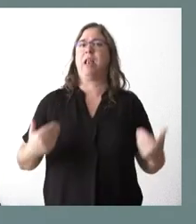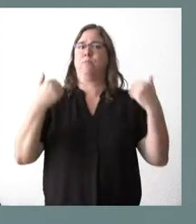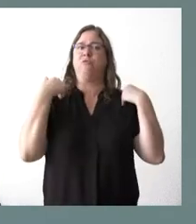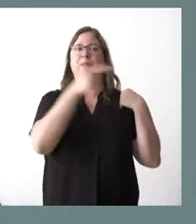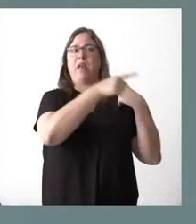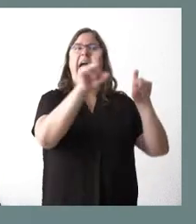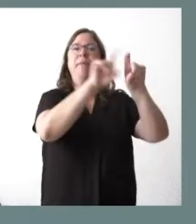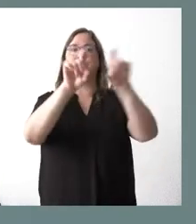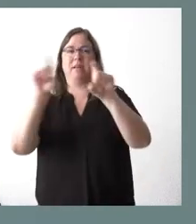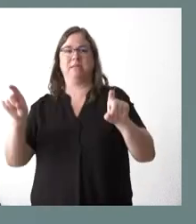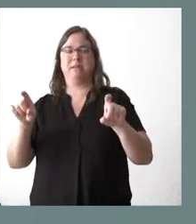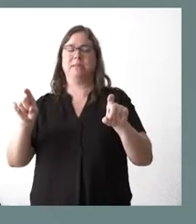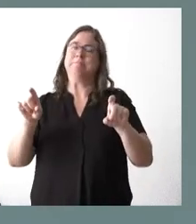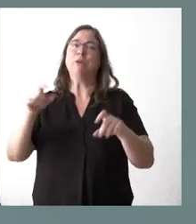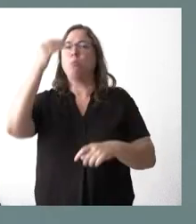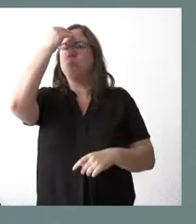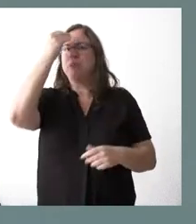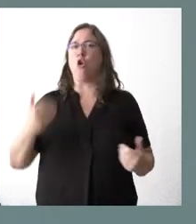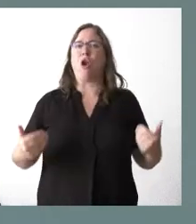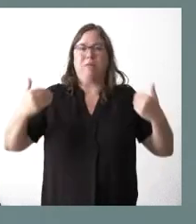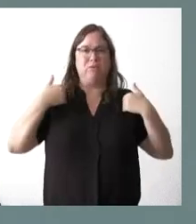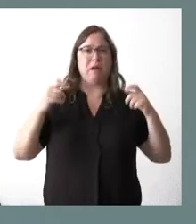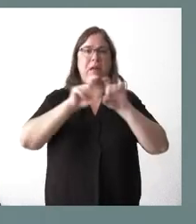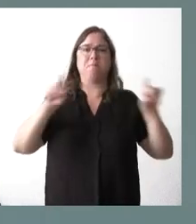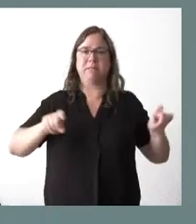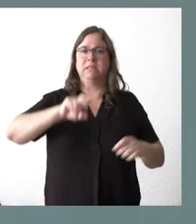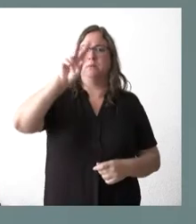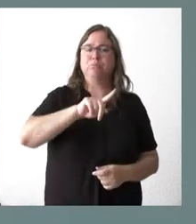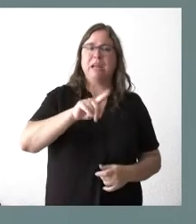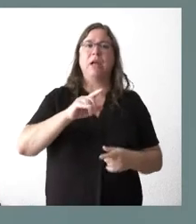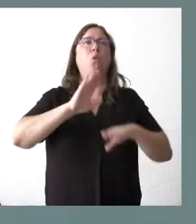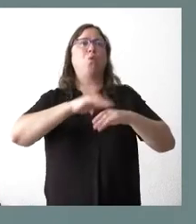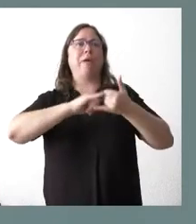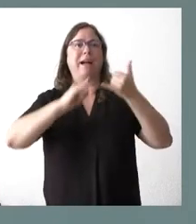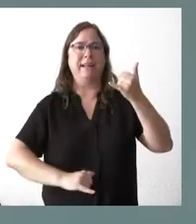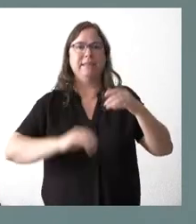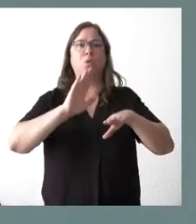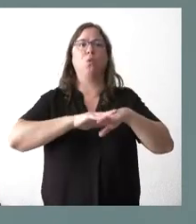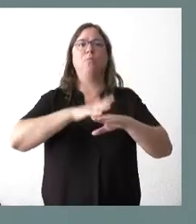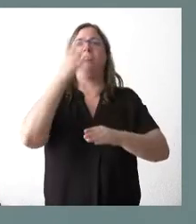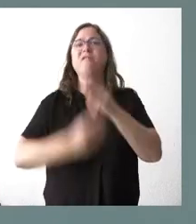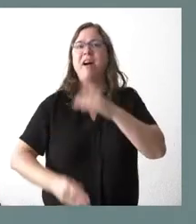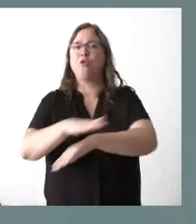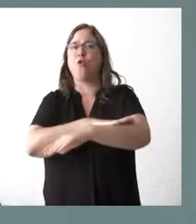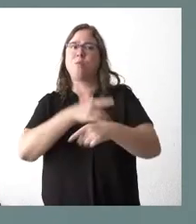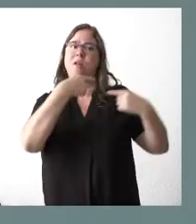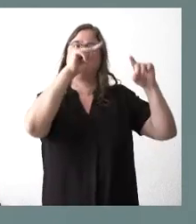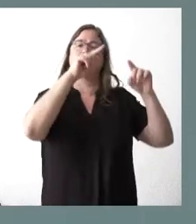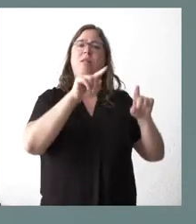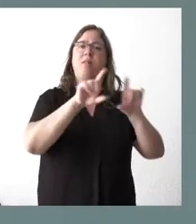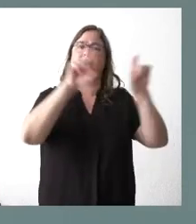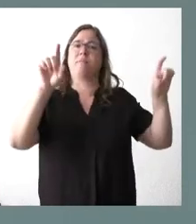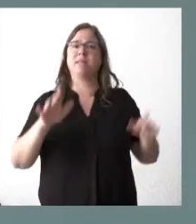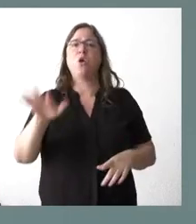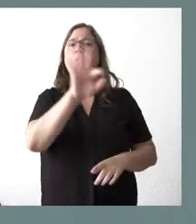más allá, quizá, de lo que le corresponde, como si las empresas fueran los responsables de la crisis o de los errores del Gobierno o del escenario tan